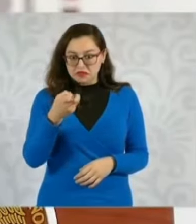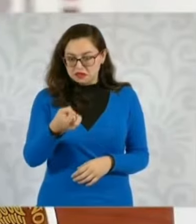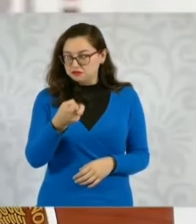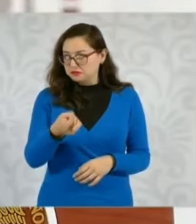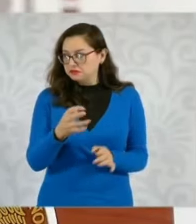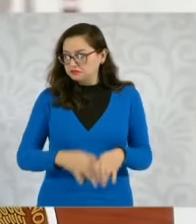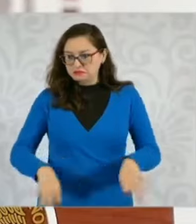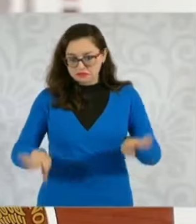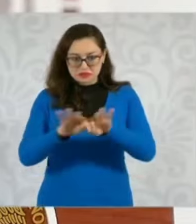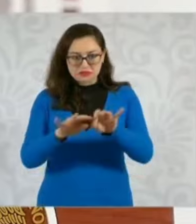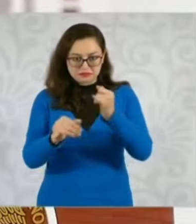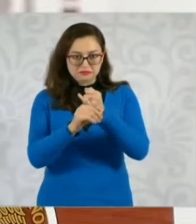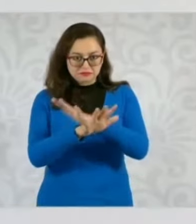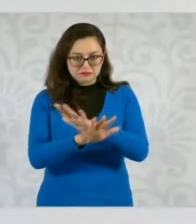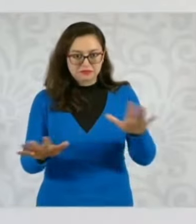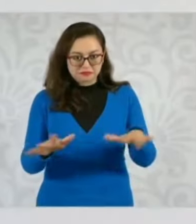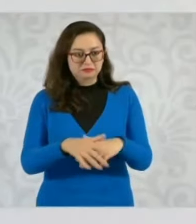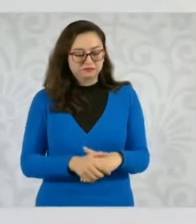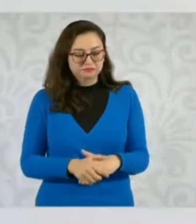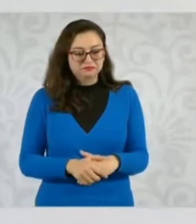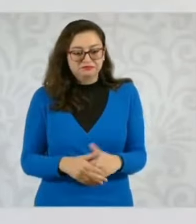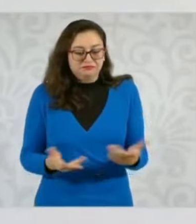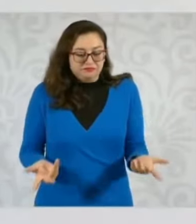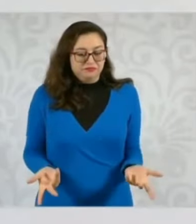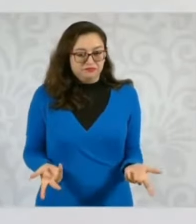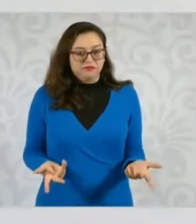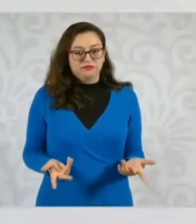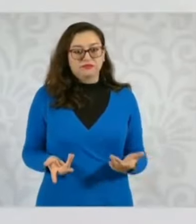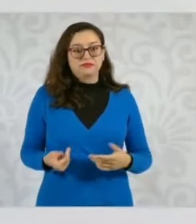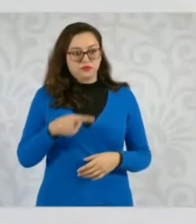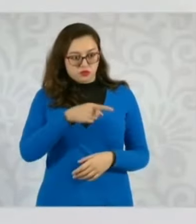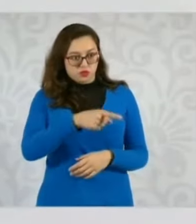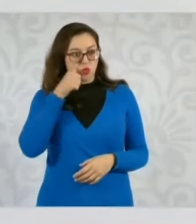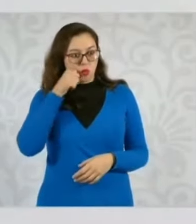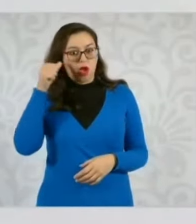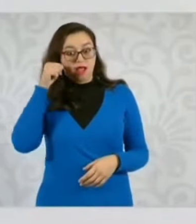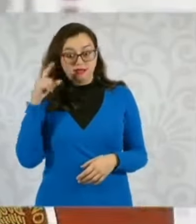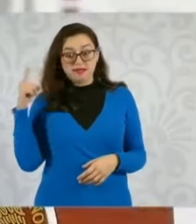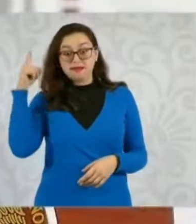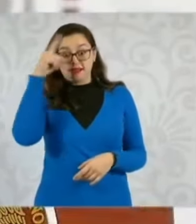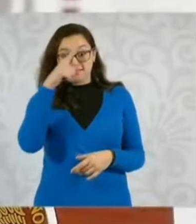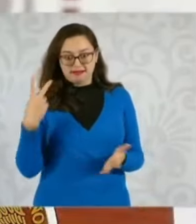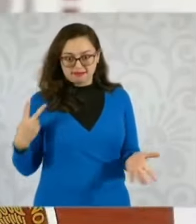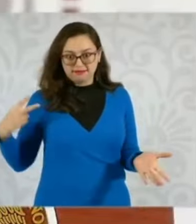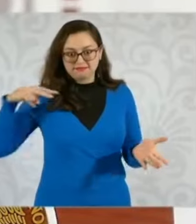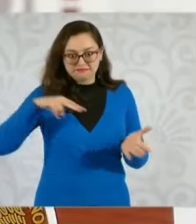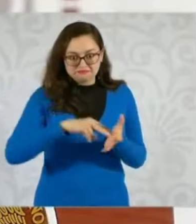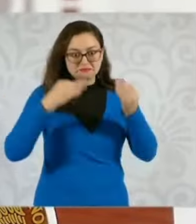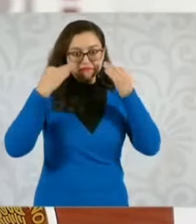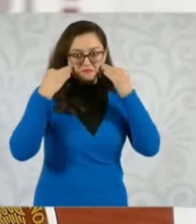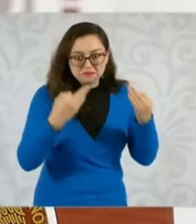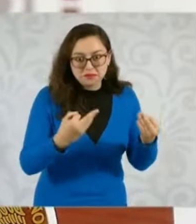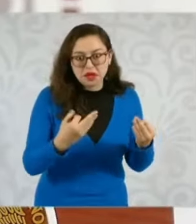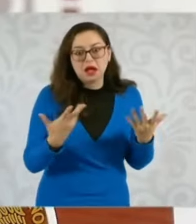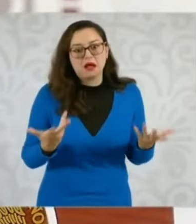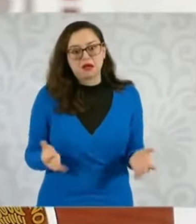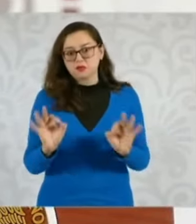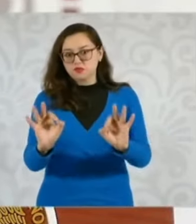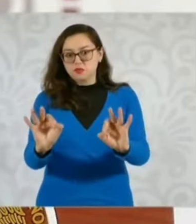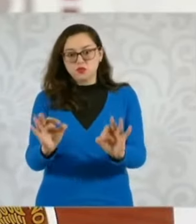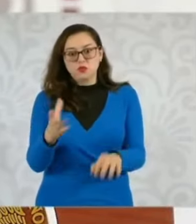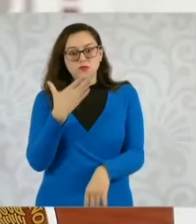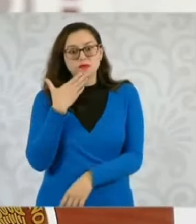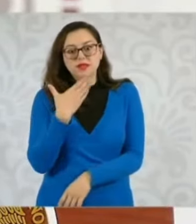pudiste tomar la palabra y que mencionas que estuviste en el juicio y lo que realmente dijo el juez.